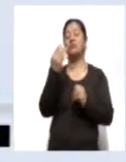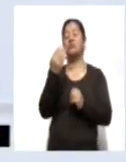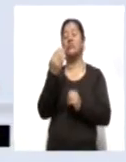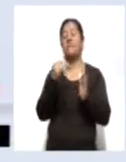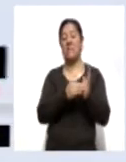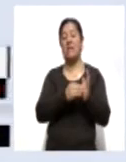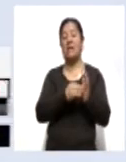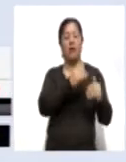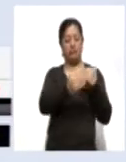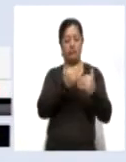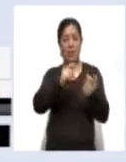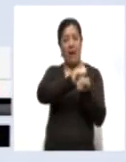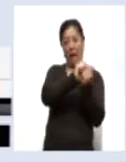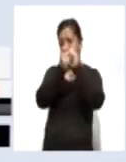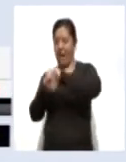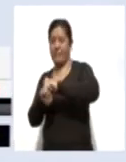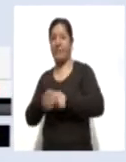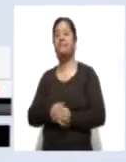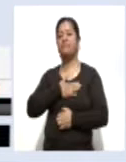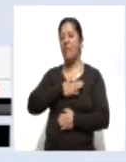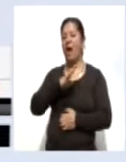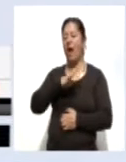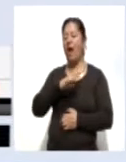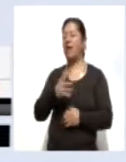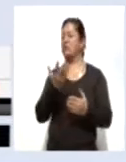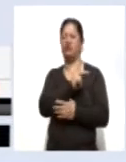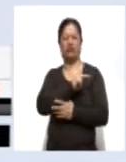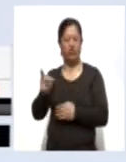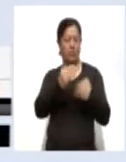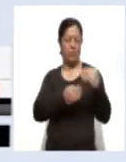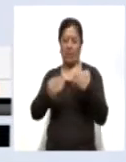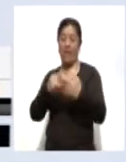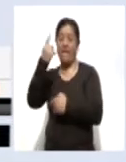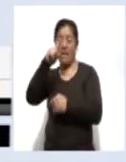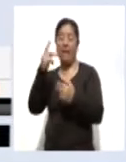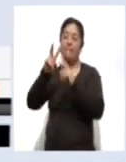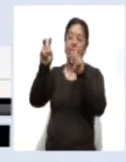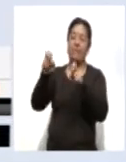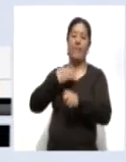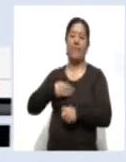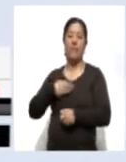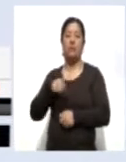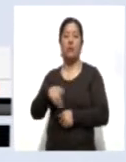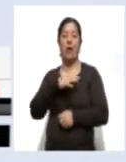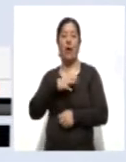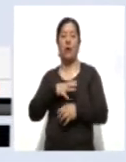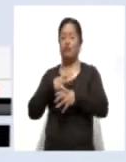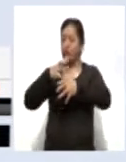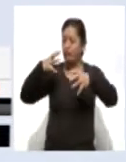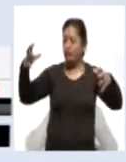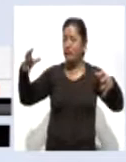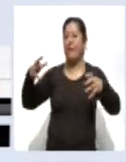maquinaria de vanguardia que nos permite producir cualquier tipo de producto de papel para el sector sanitario y una extensa red de distribución a alcance